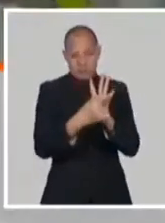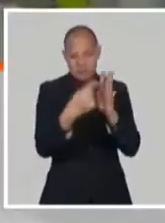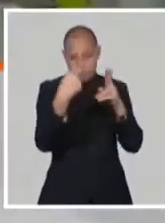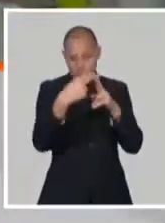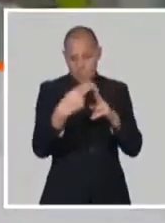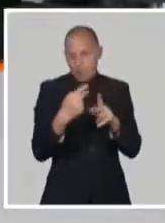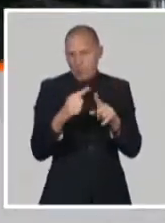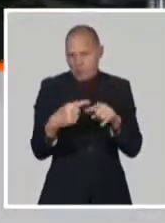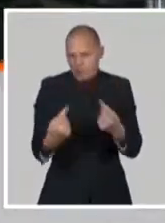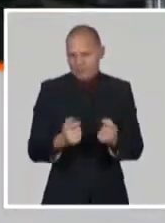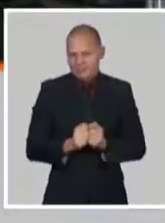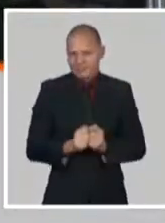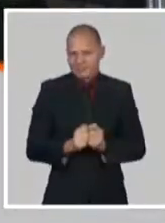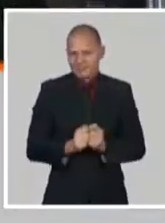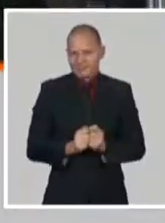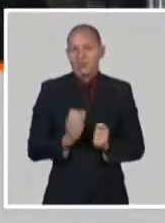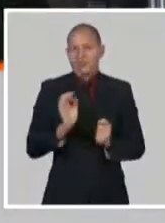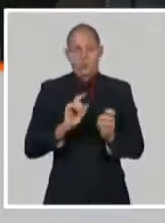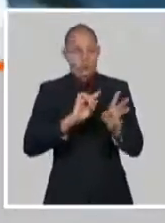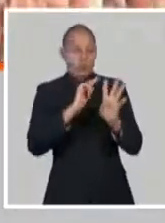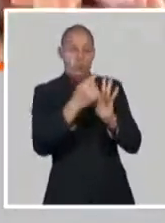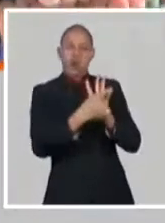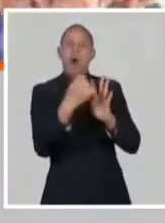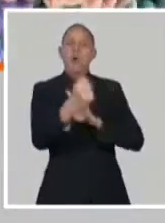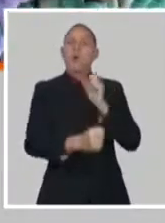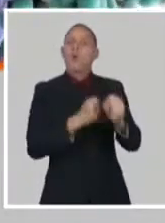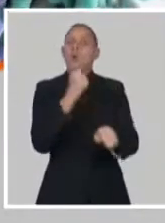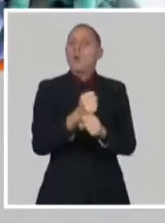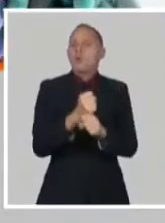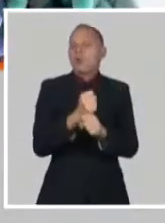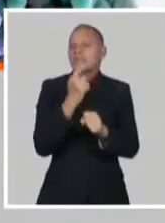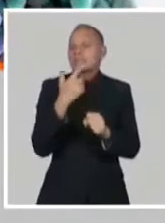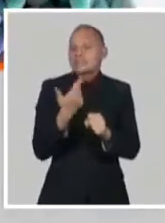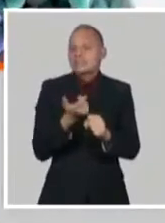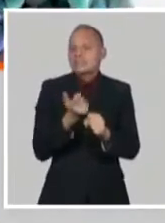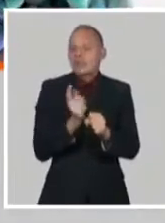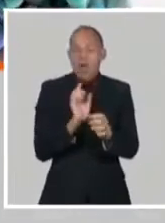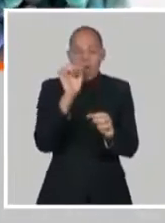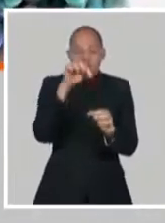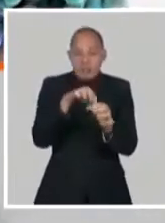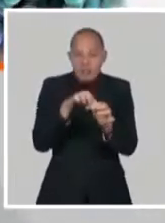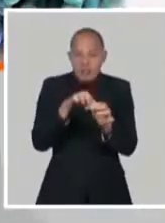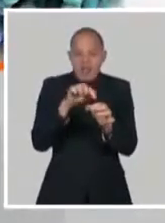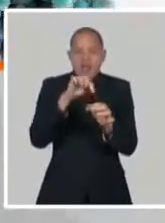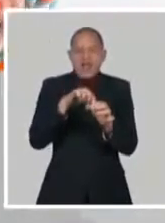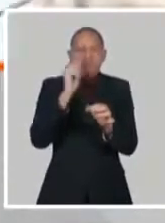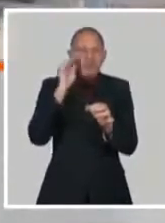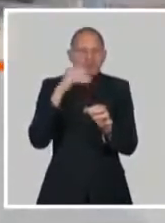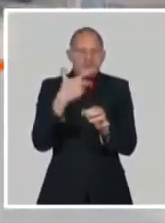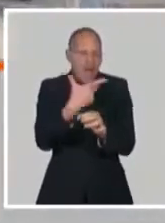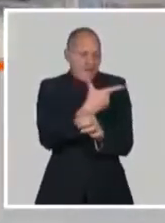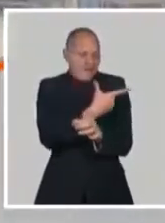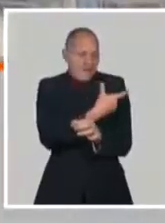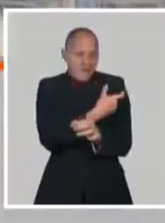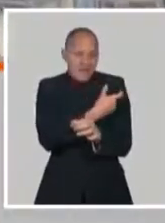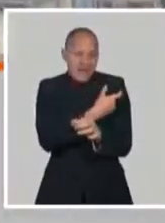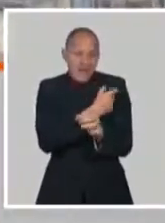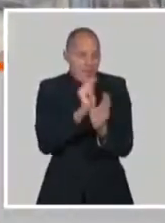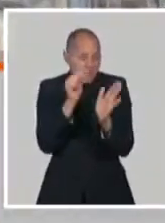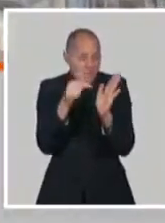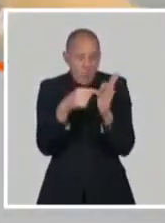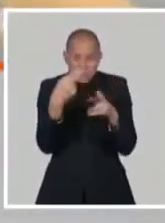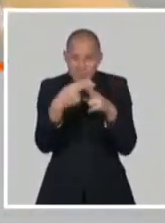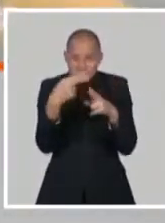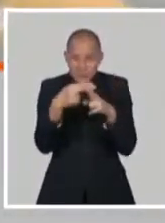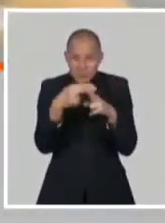candidatos utilizan, el tipo de antígeno que utilizan es el mismo, los cuatro. O que es el dominio de unión al